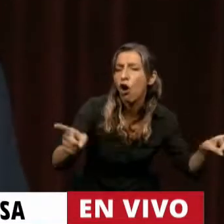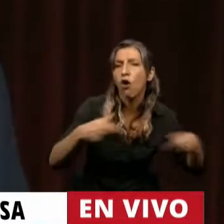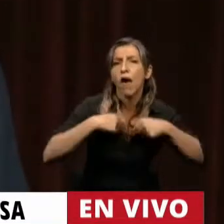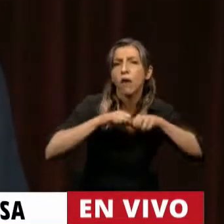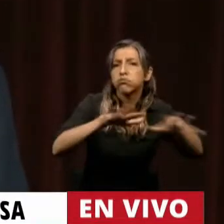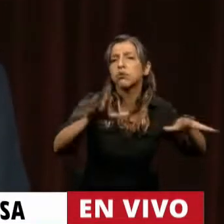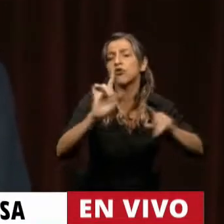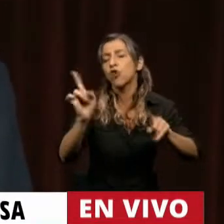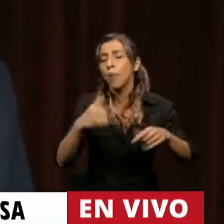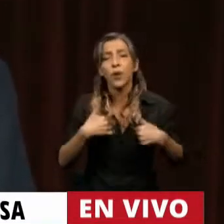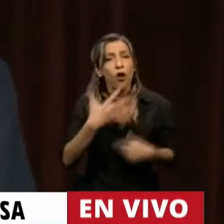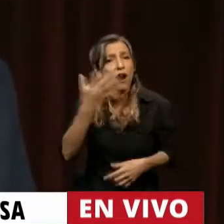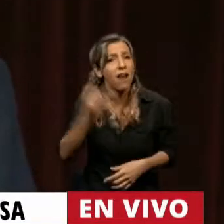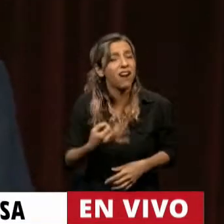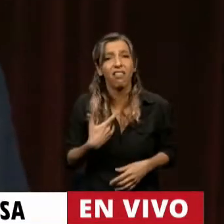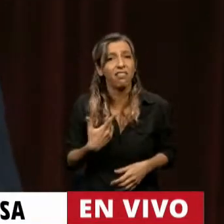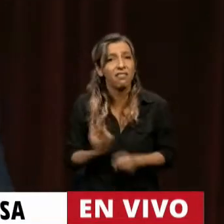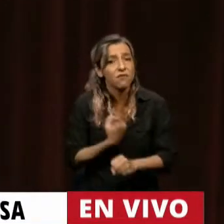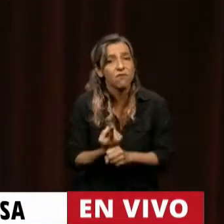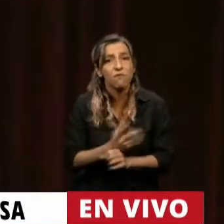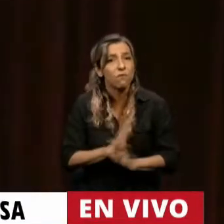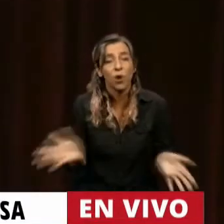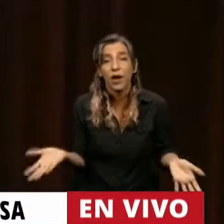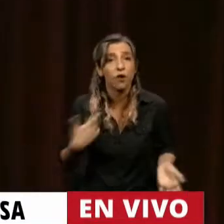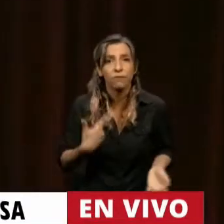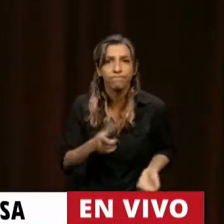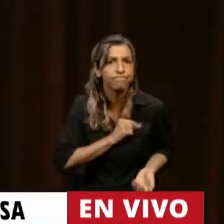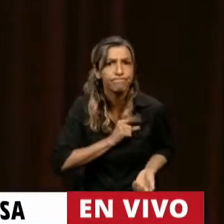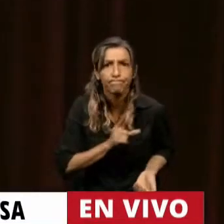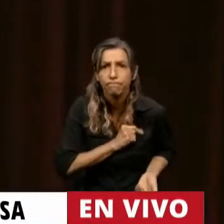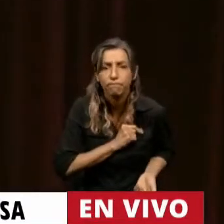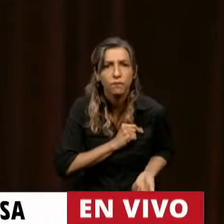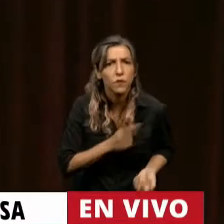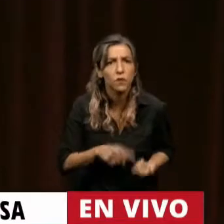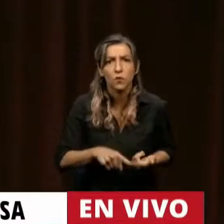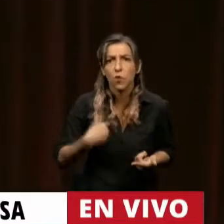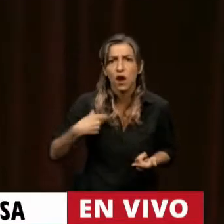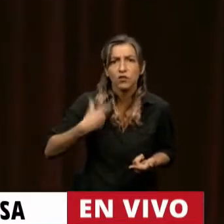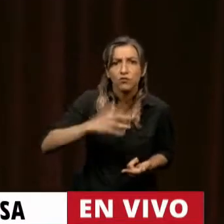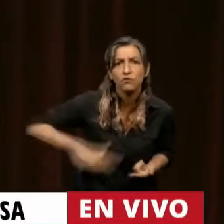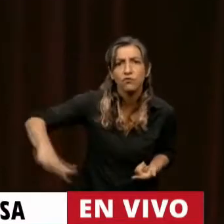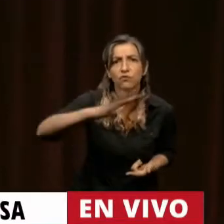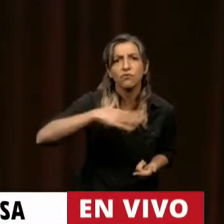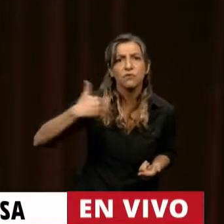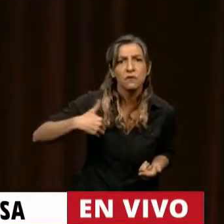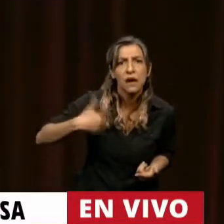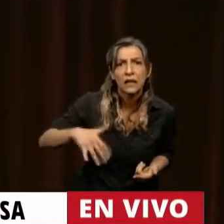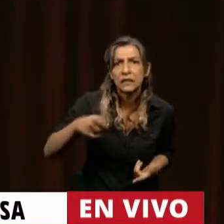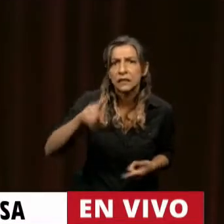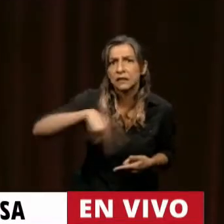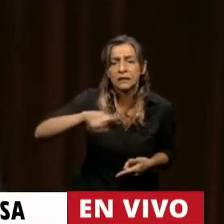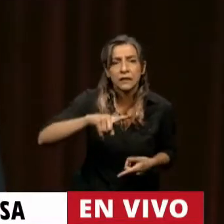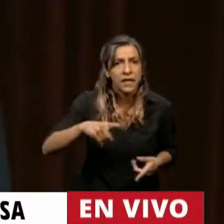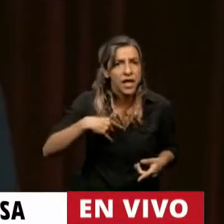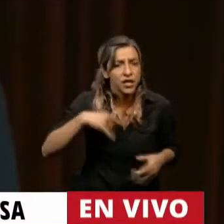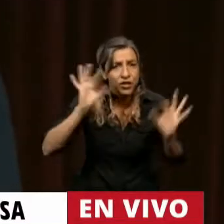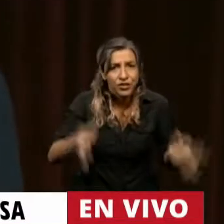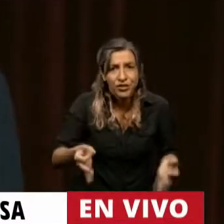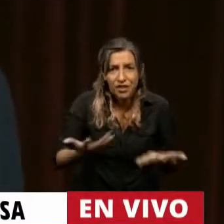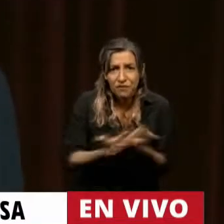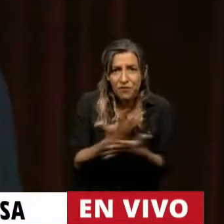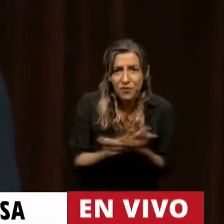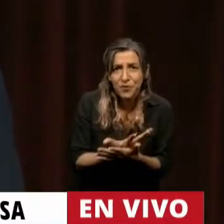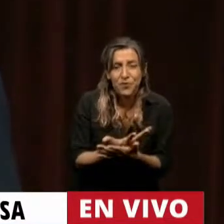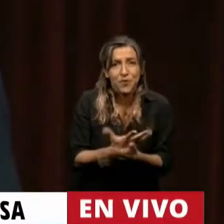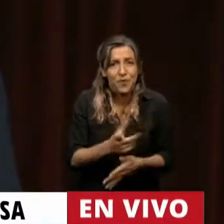enojarme porque me duele porque la sociedad argentina la pasa mal porque tenemos